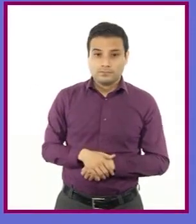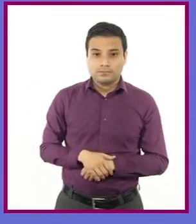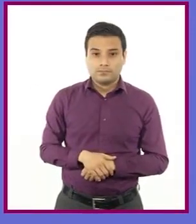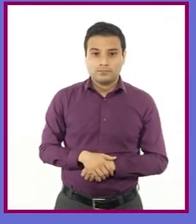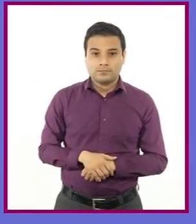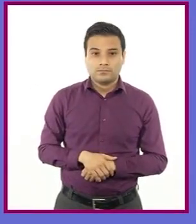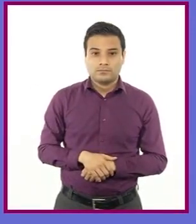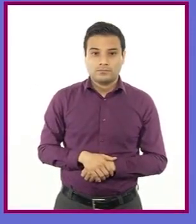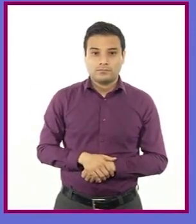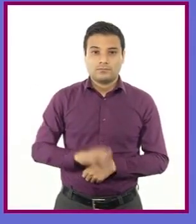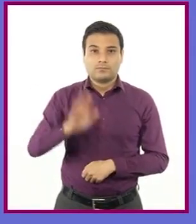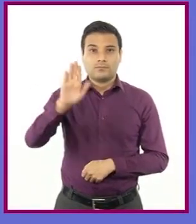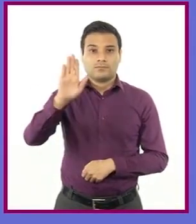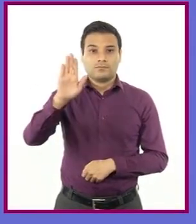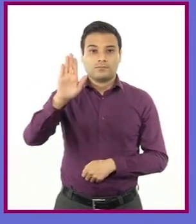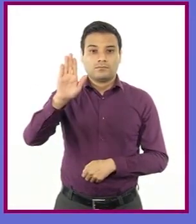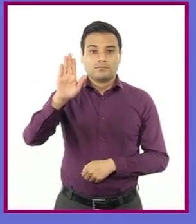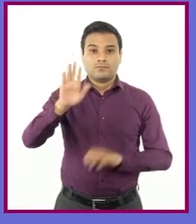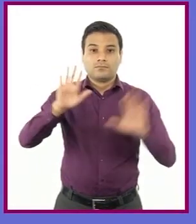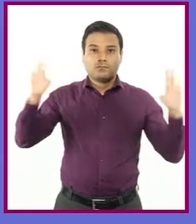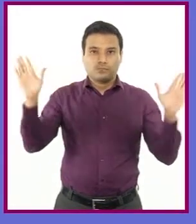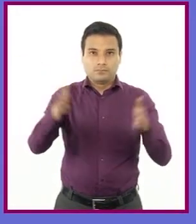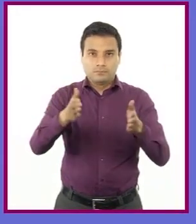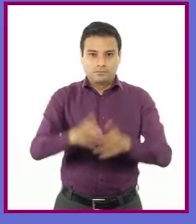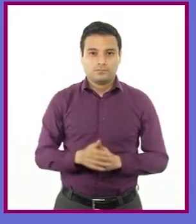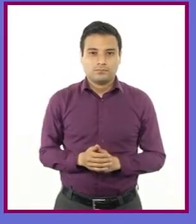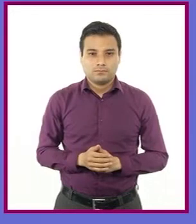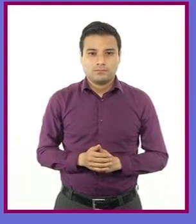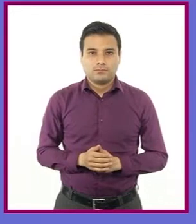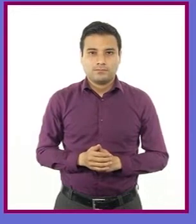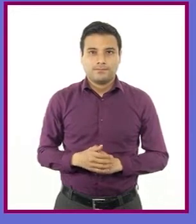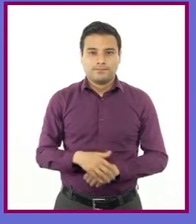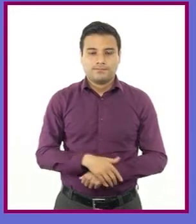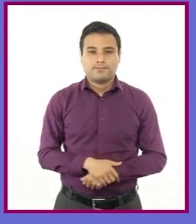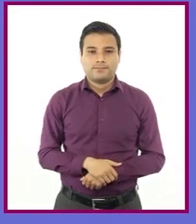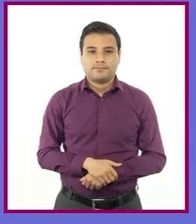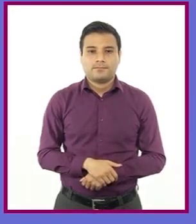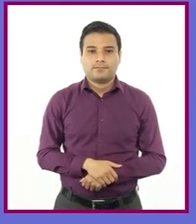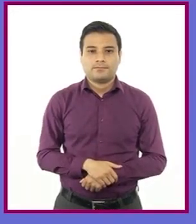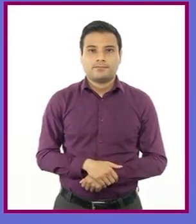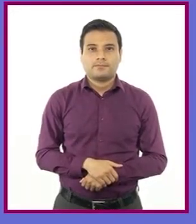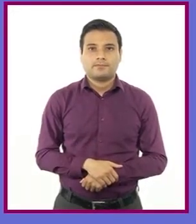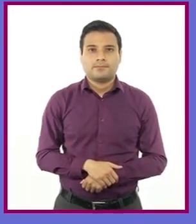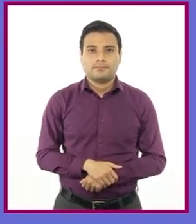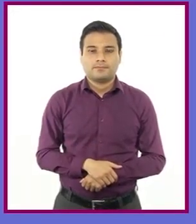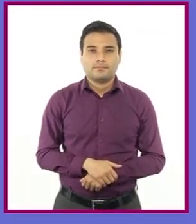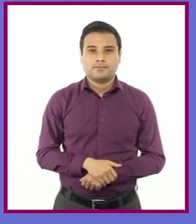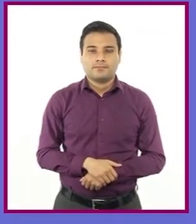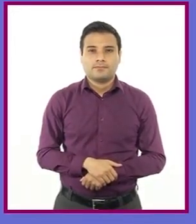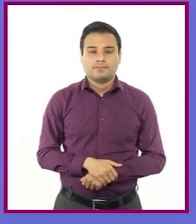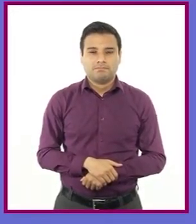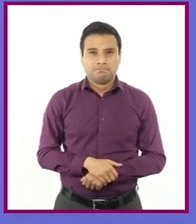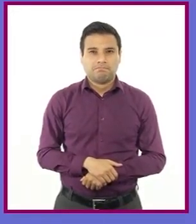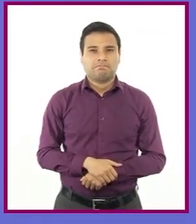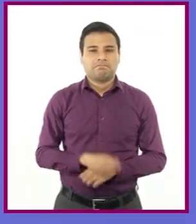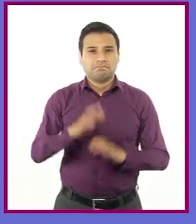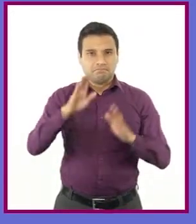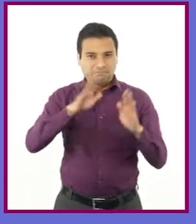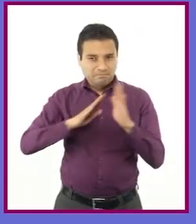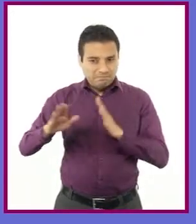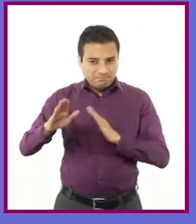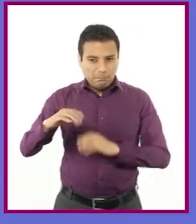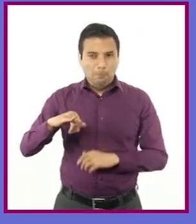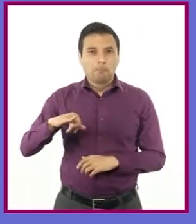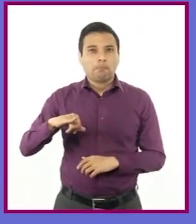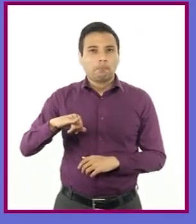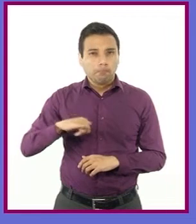rápidamente las palmas una frente a la otra, mientras da un paso atrás. ¡Qué interesante es el karate! Me